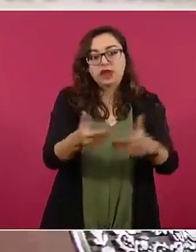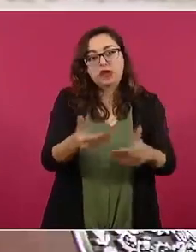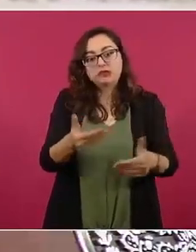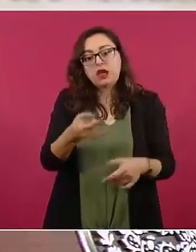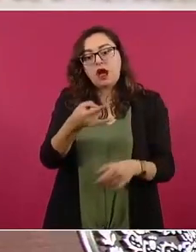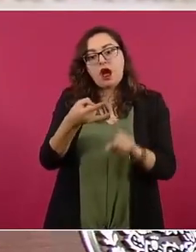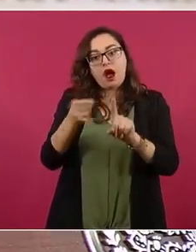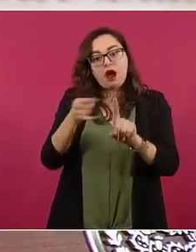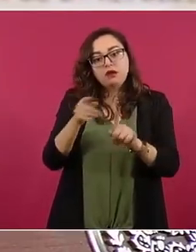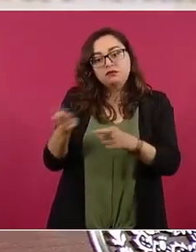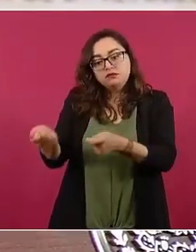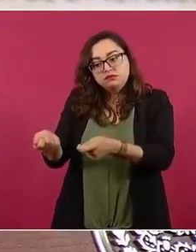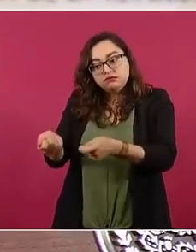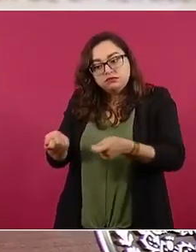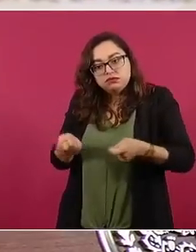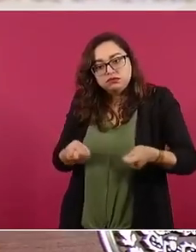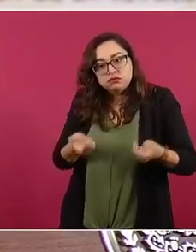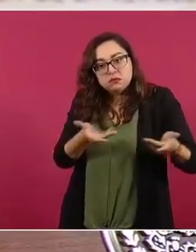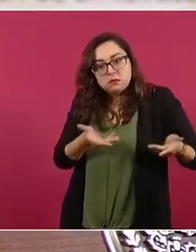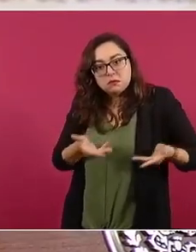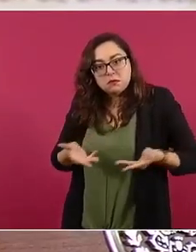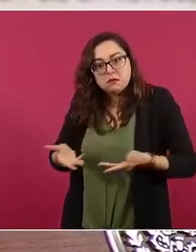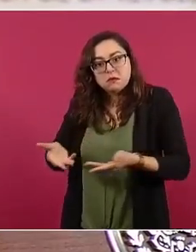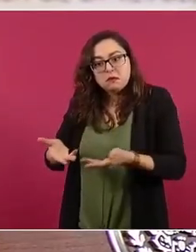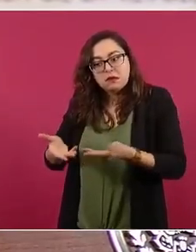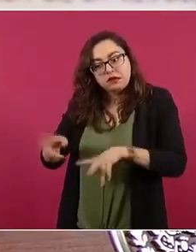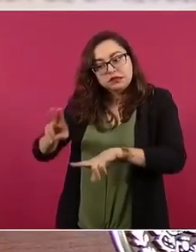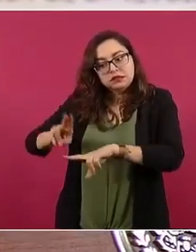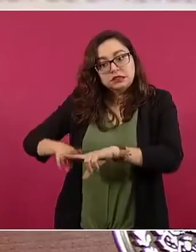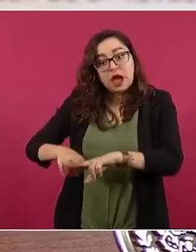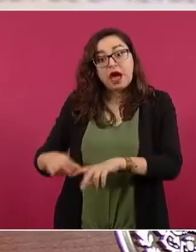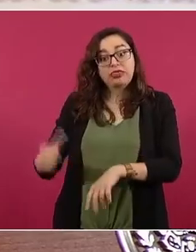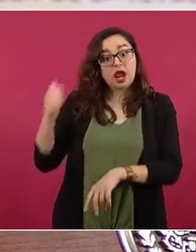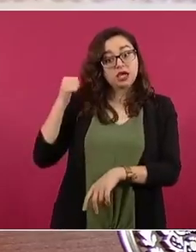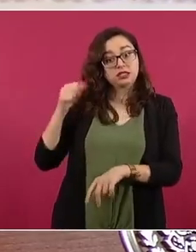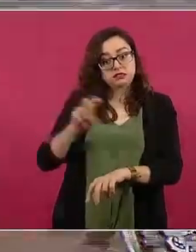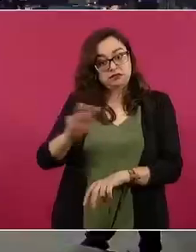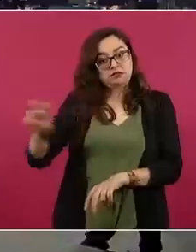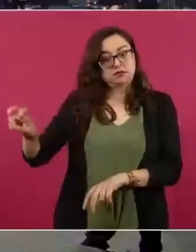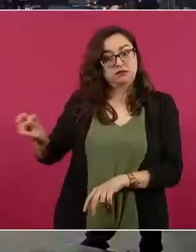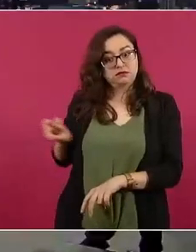y sentarlos atrás. Además,